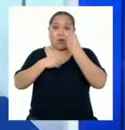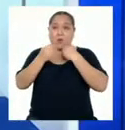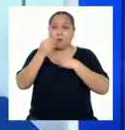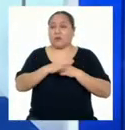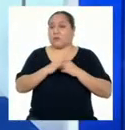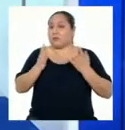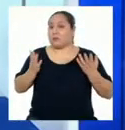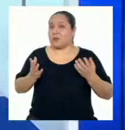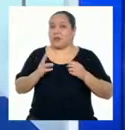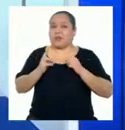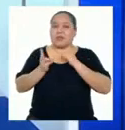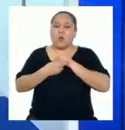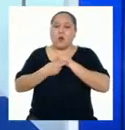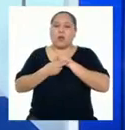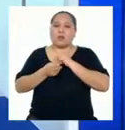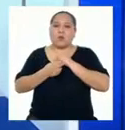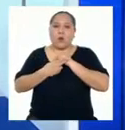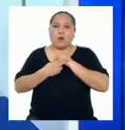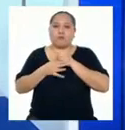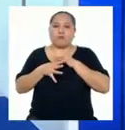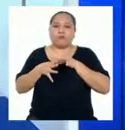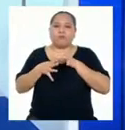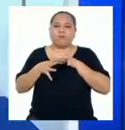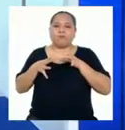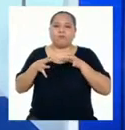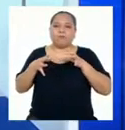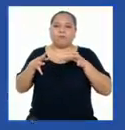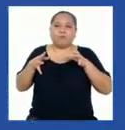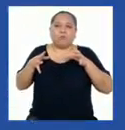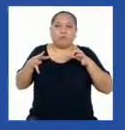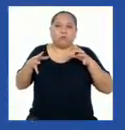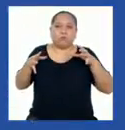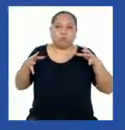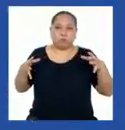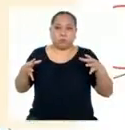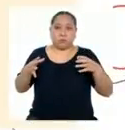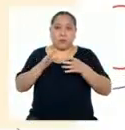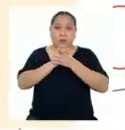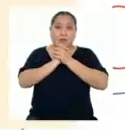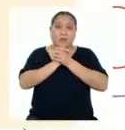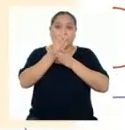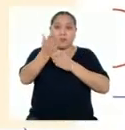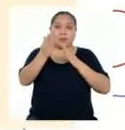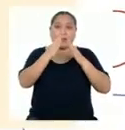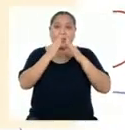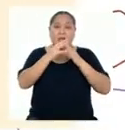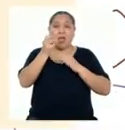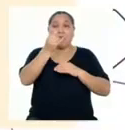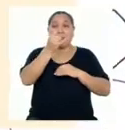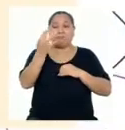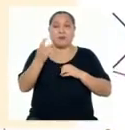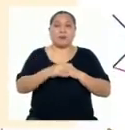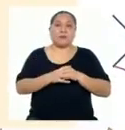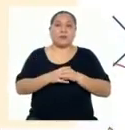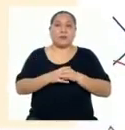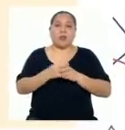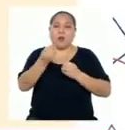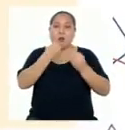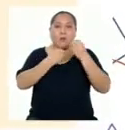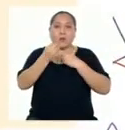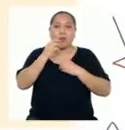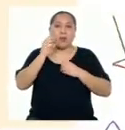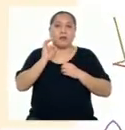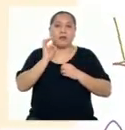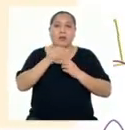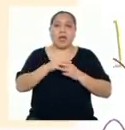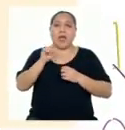Entonces, se acumulan en nuestro cuerpo. Y para que mis amigos en casa lo sepan, algunos alimentos ricos en fibra son la